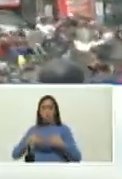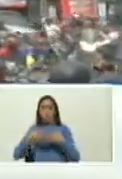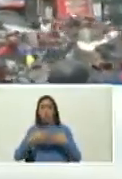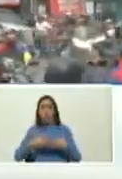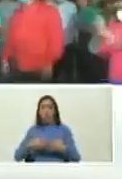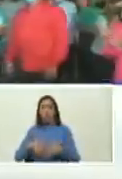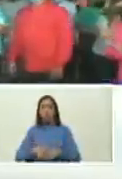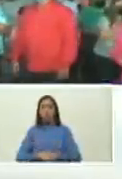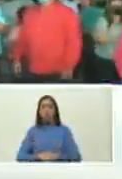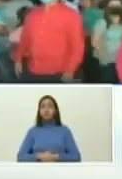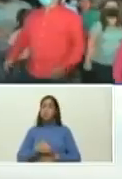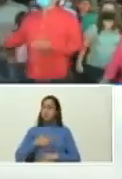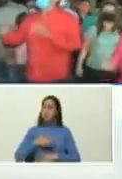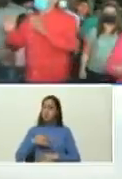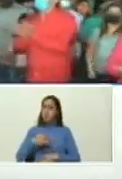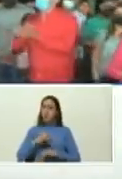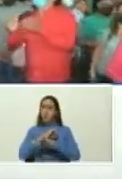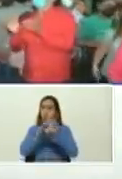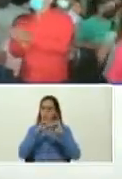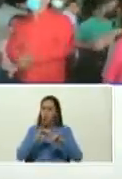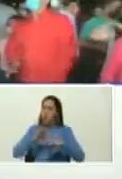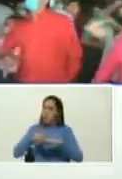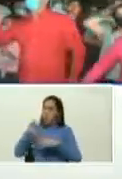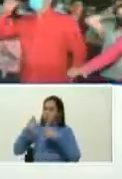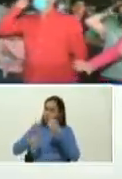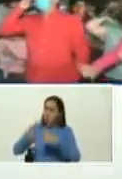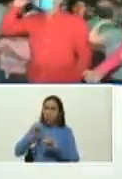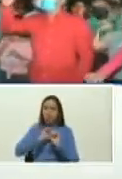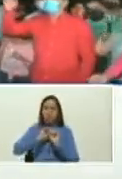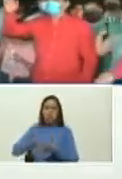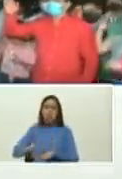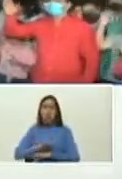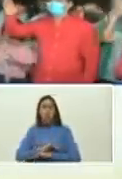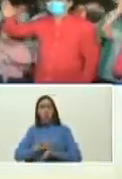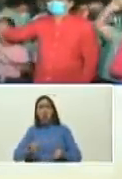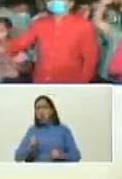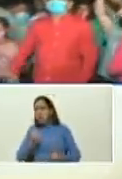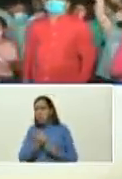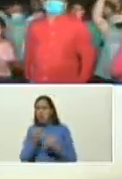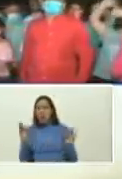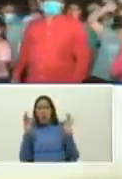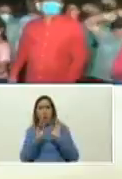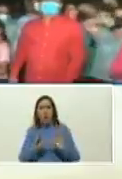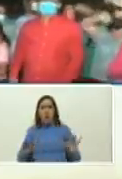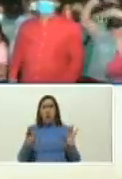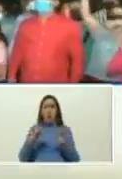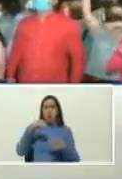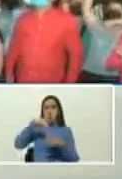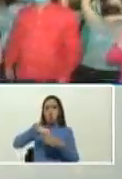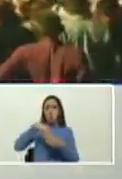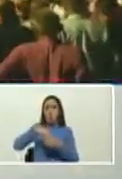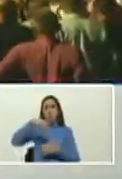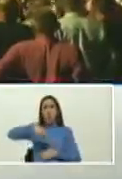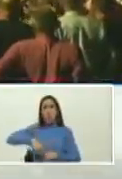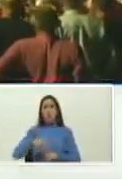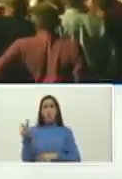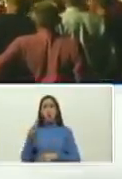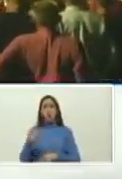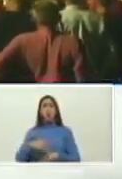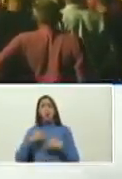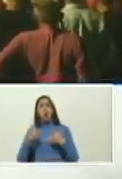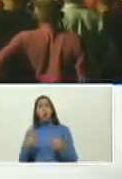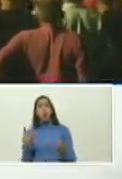estoy muy feliz que Manuel Rosales haya dejado de apoyar la intervención militar contra el país y esté